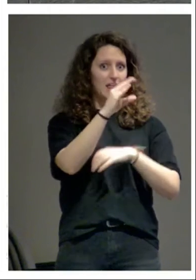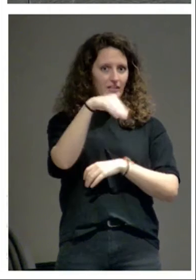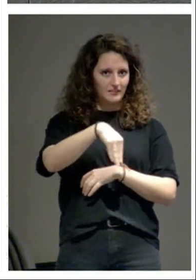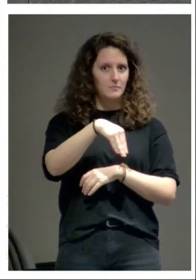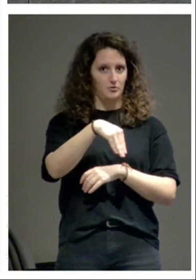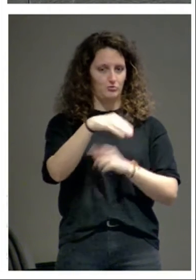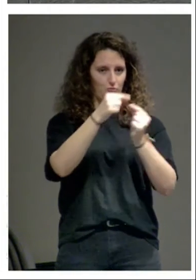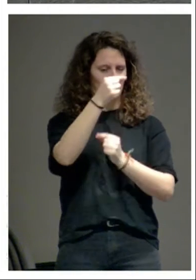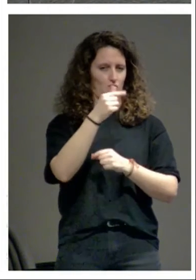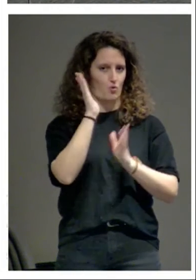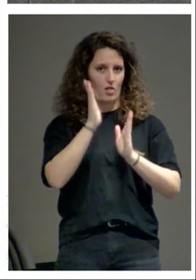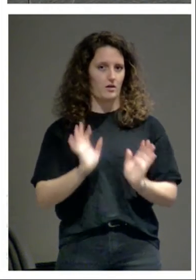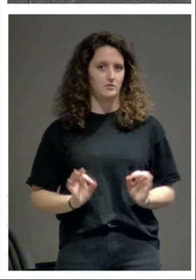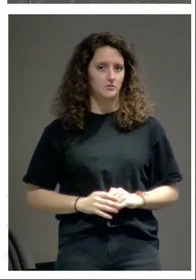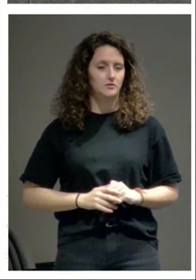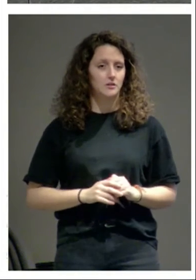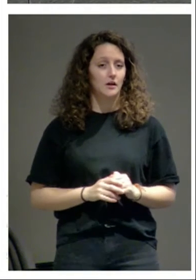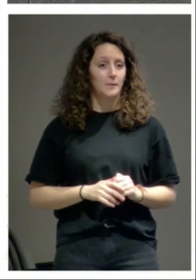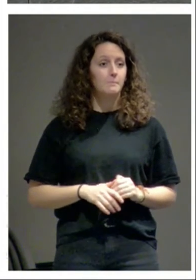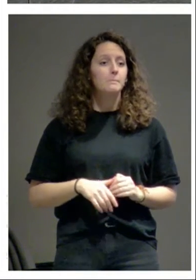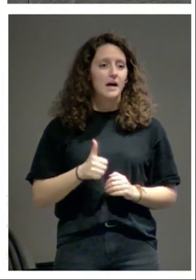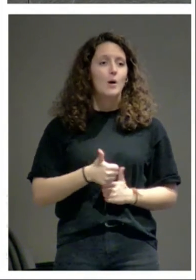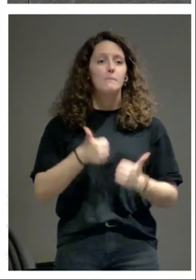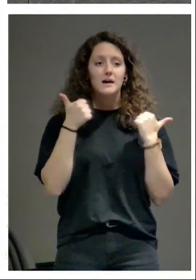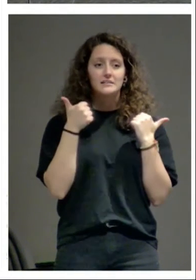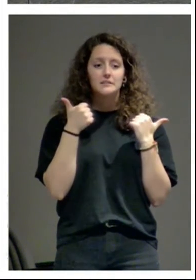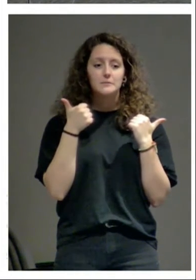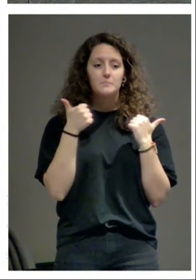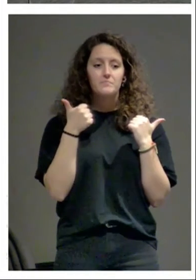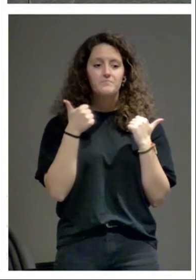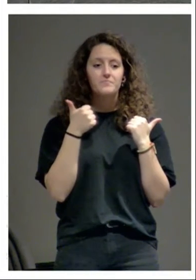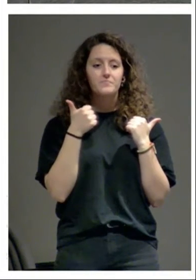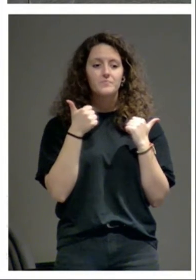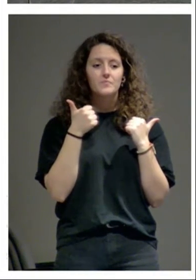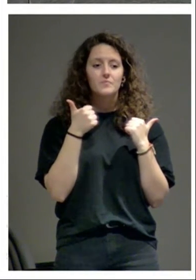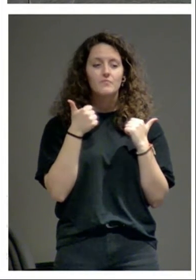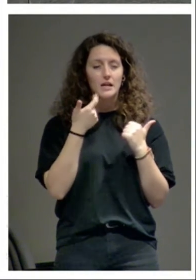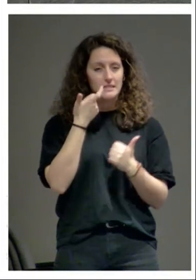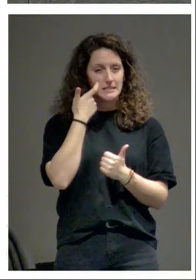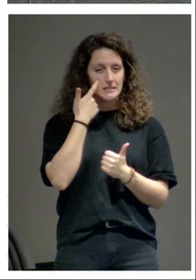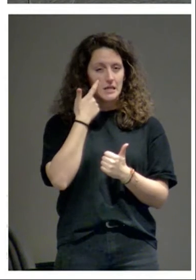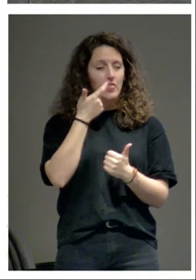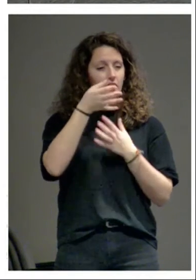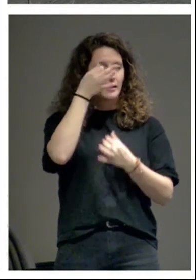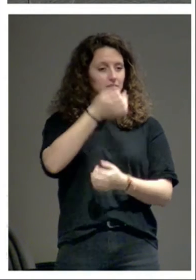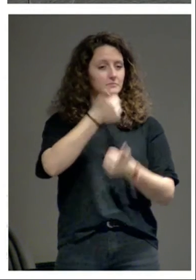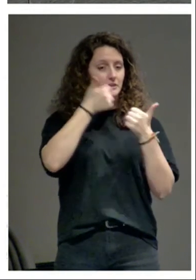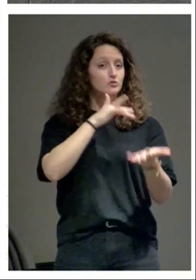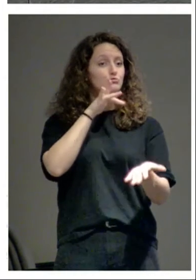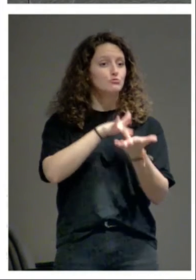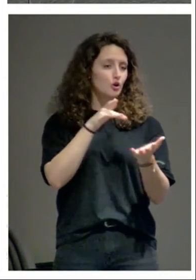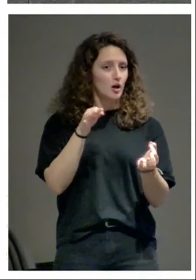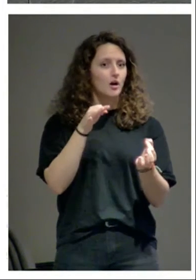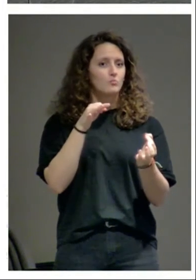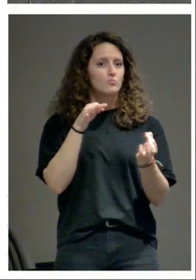burrada pero no solo eso cuando miramos ya con más detalle nos encontramos con que hay hiladas